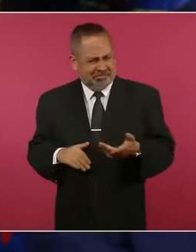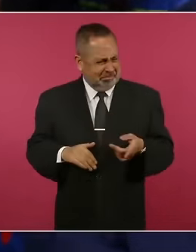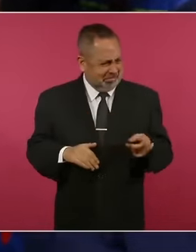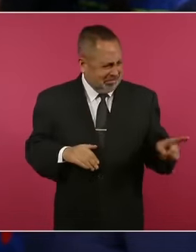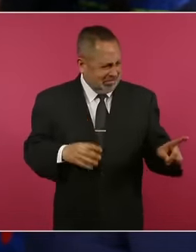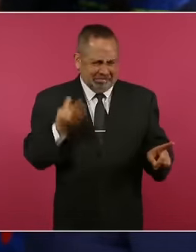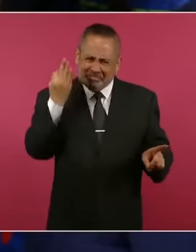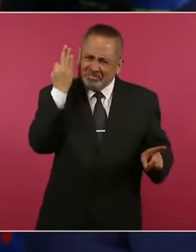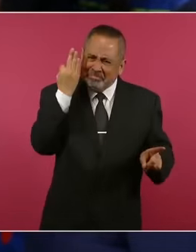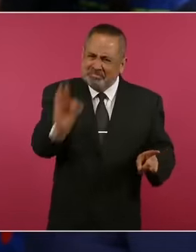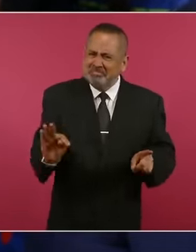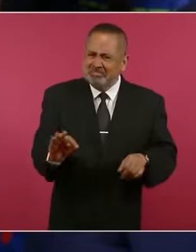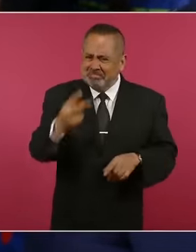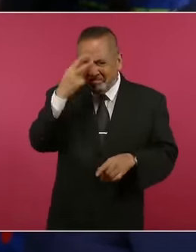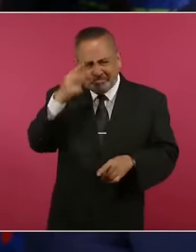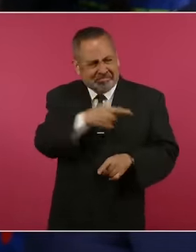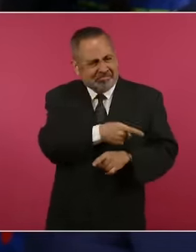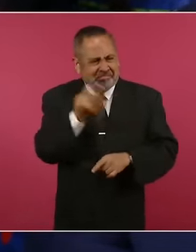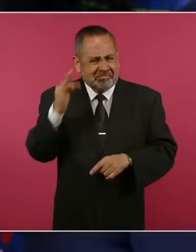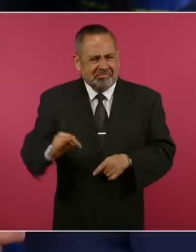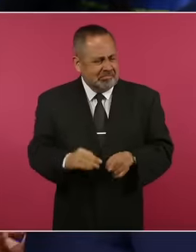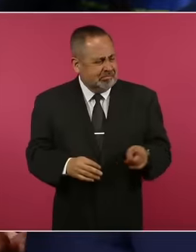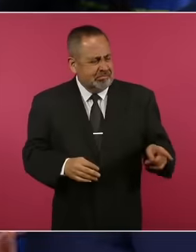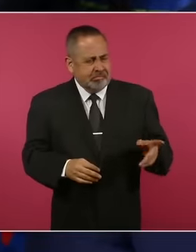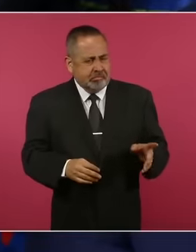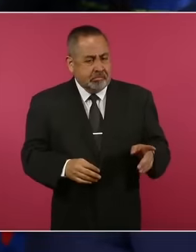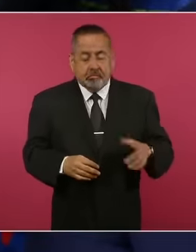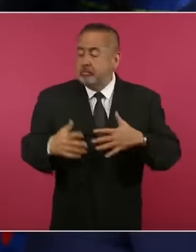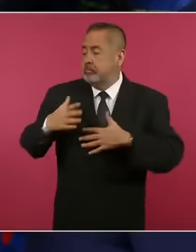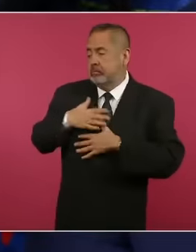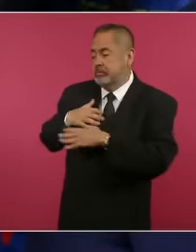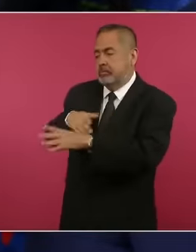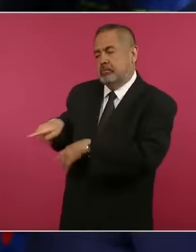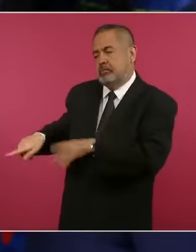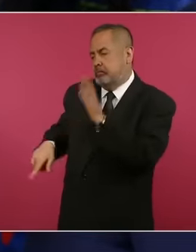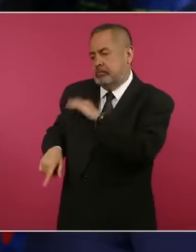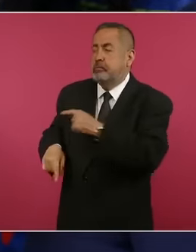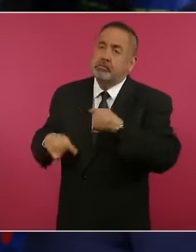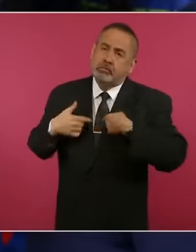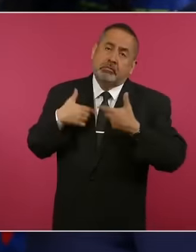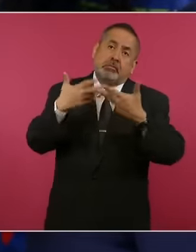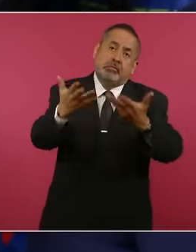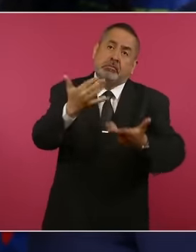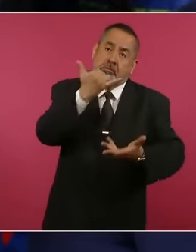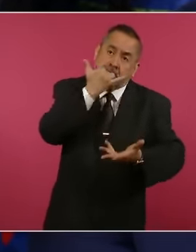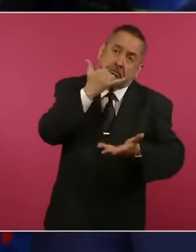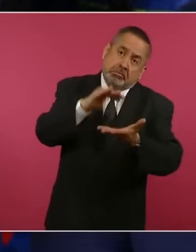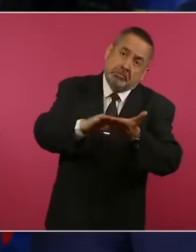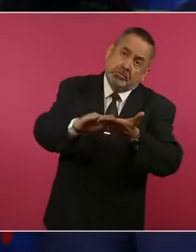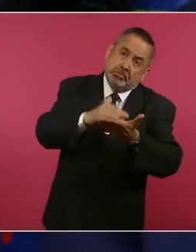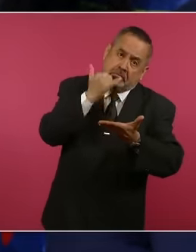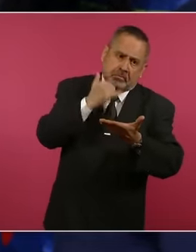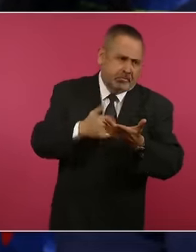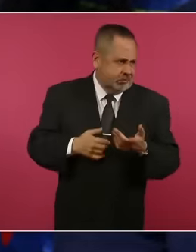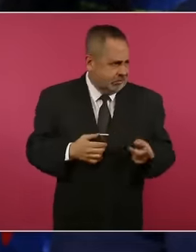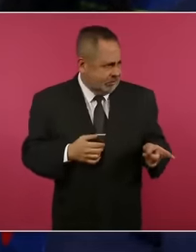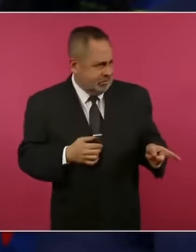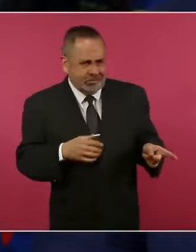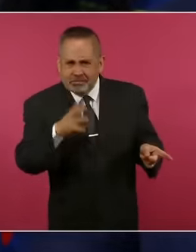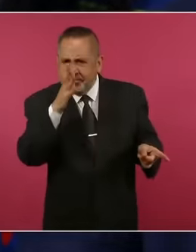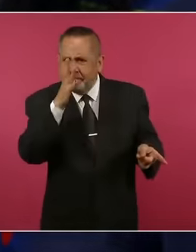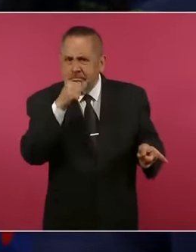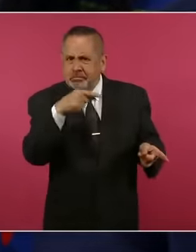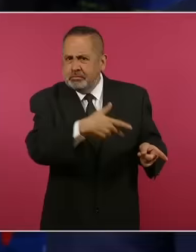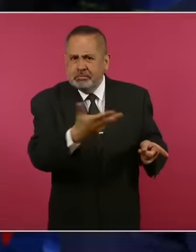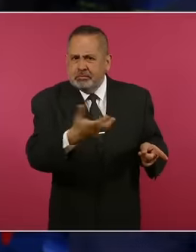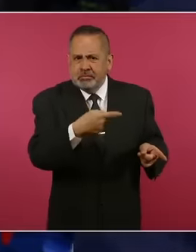ella directamente pedir disculpas en representación cuando no se puede hacer eso. ¿Qué